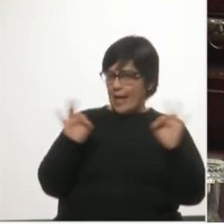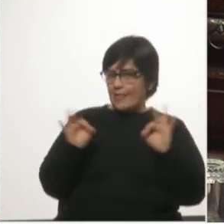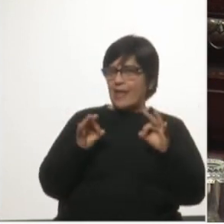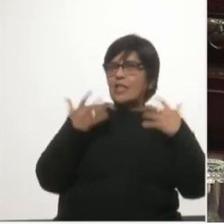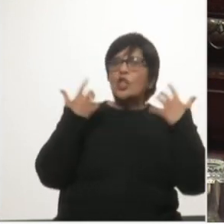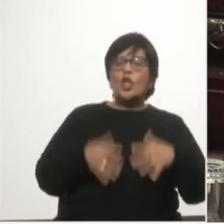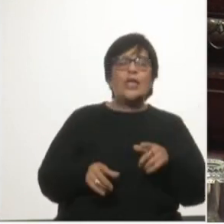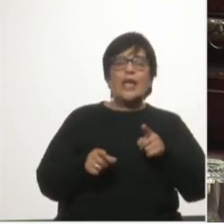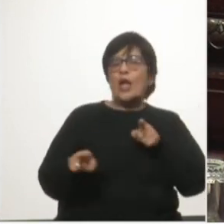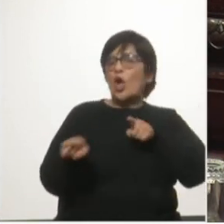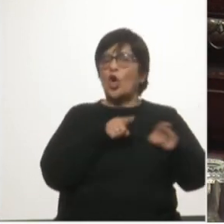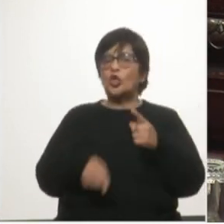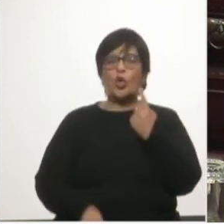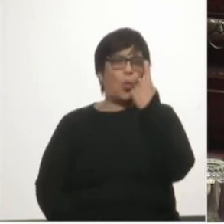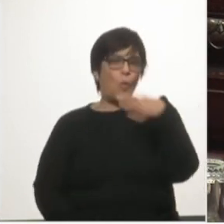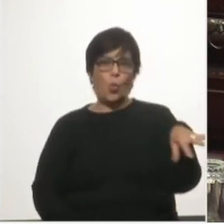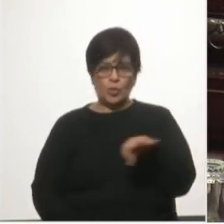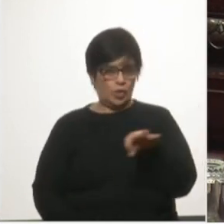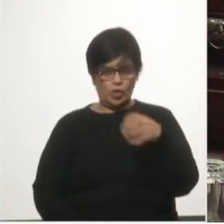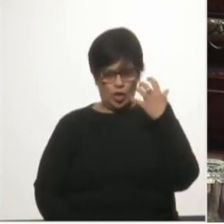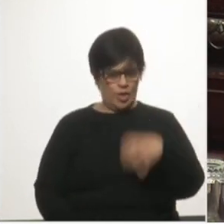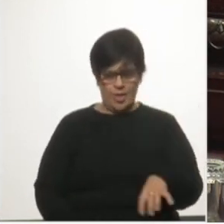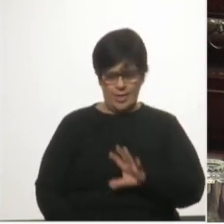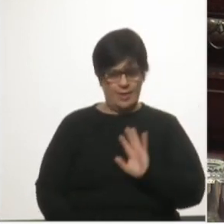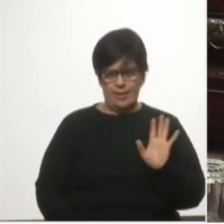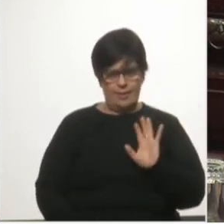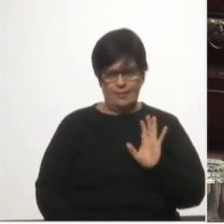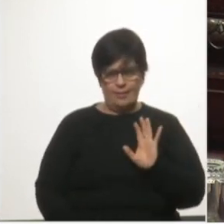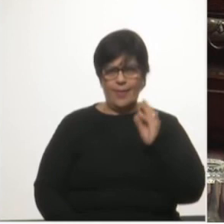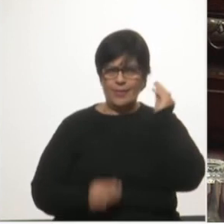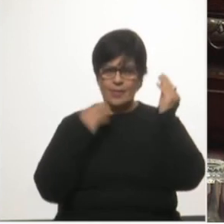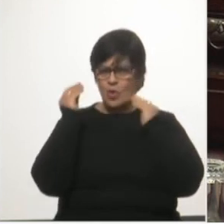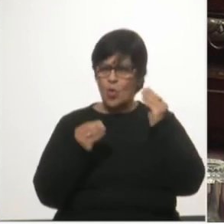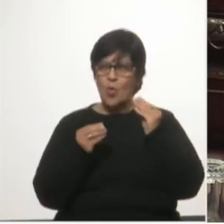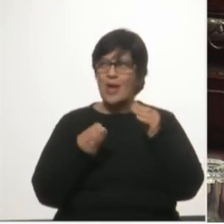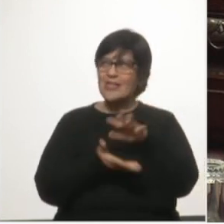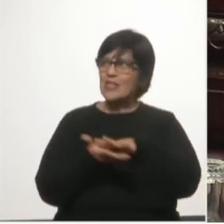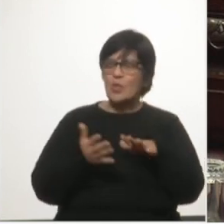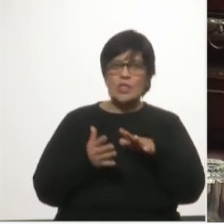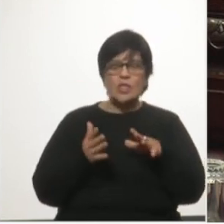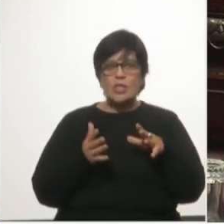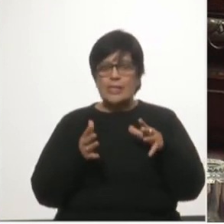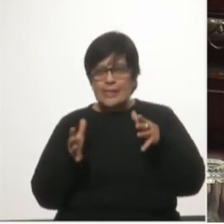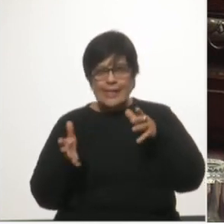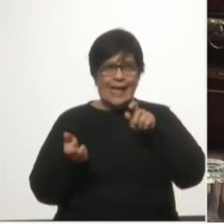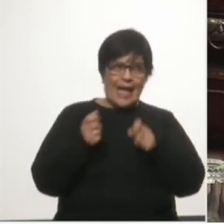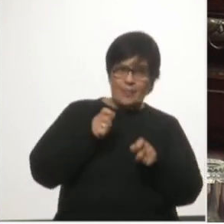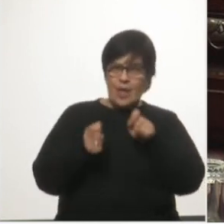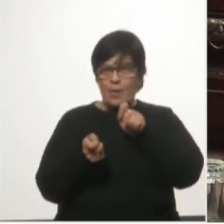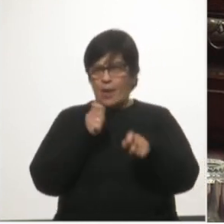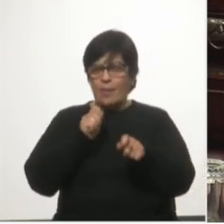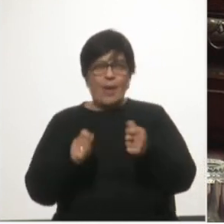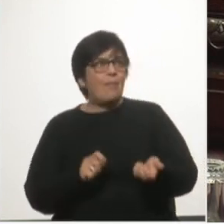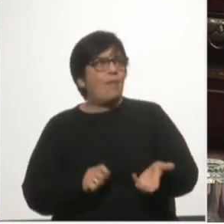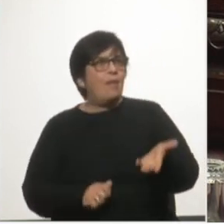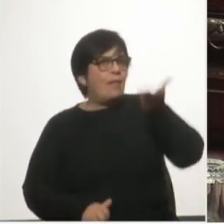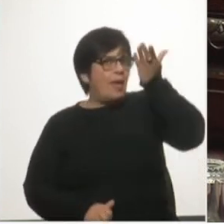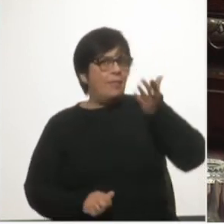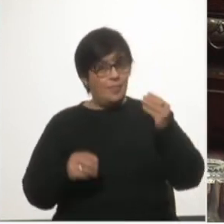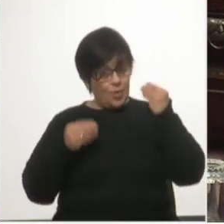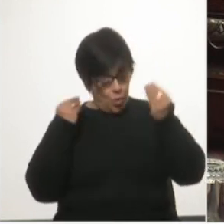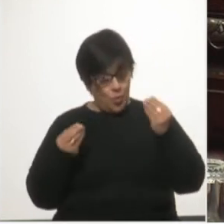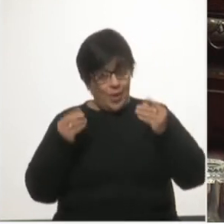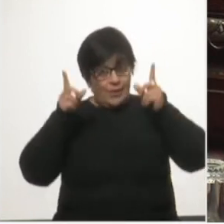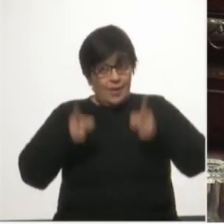monopolio en el puerto que temen un escenario de inestabilidad que le temen a la suba de costos que